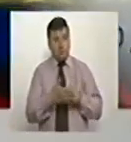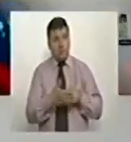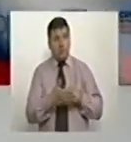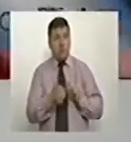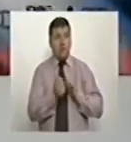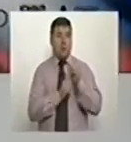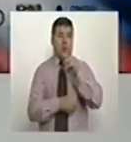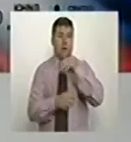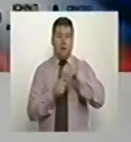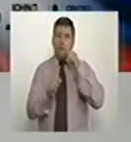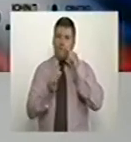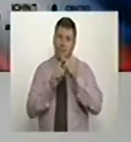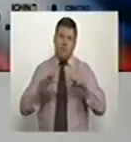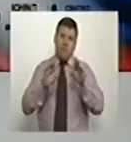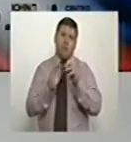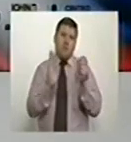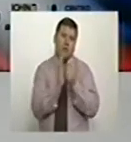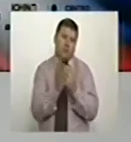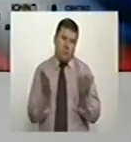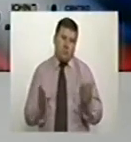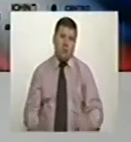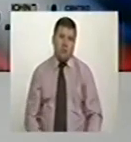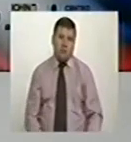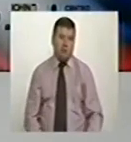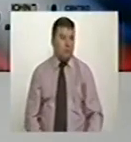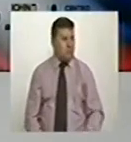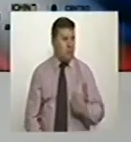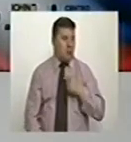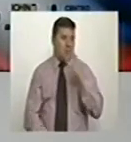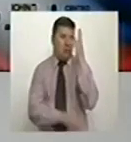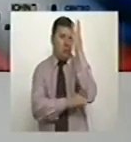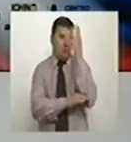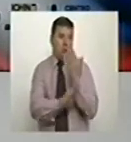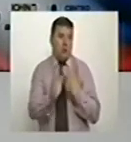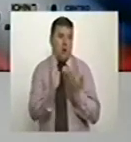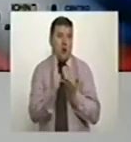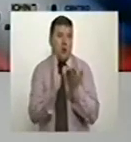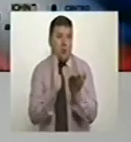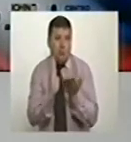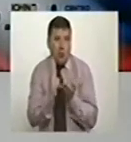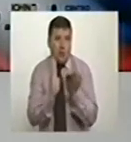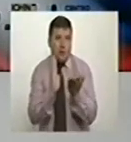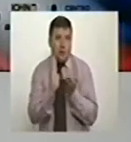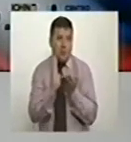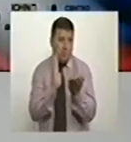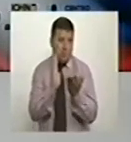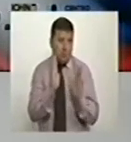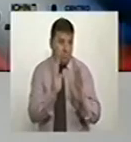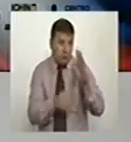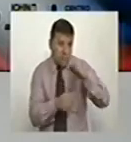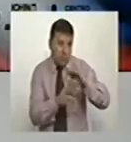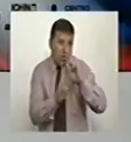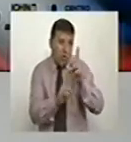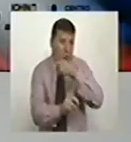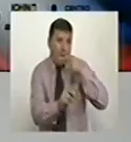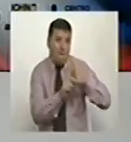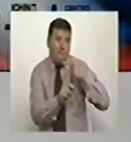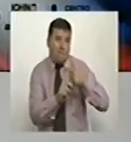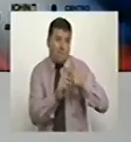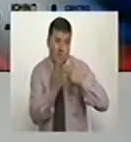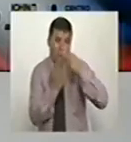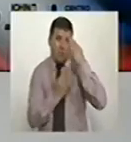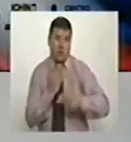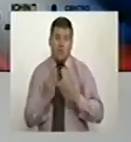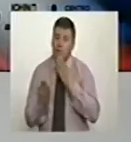trascendentales. Es por eso que termino mi ponencia de manera... Invitándolos a todos a votar de manera positiva este